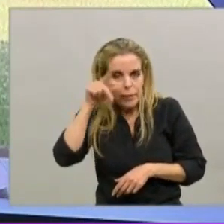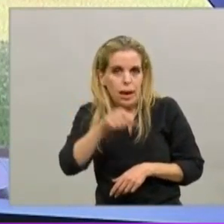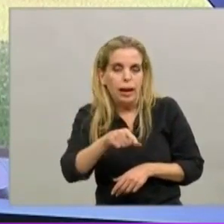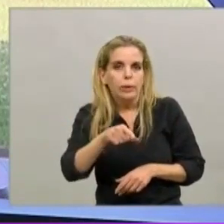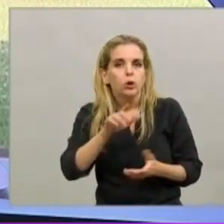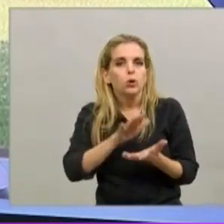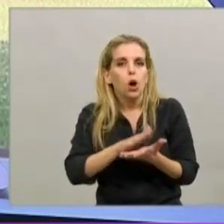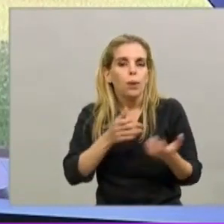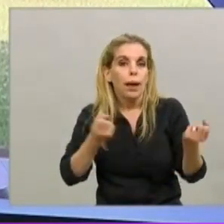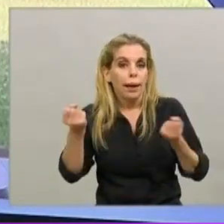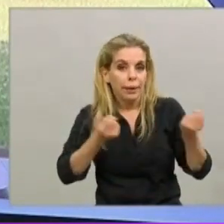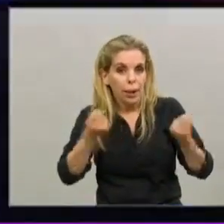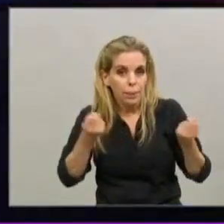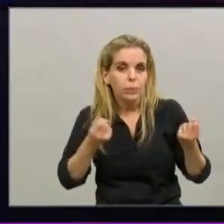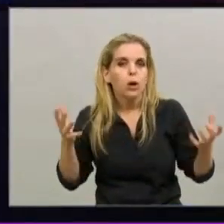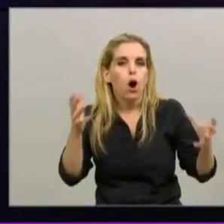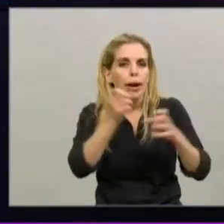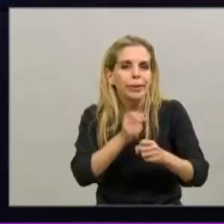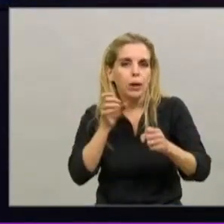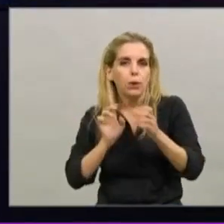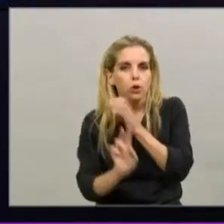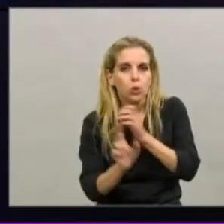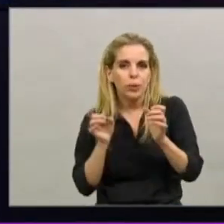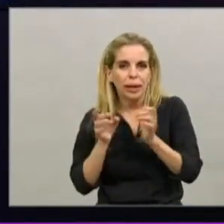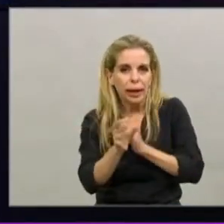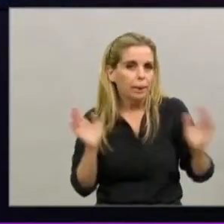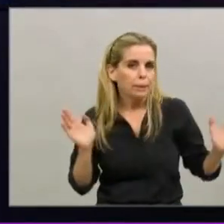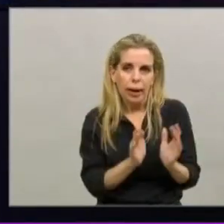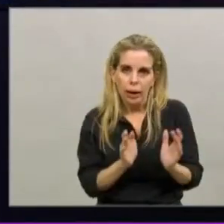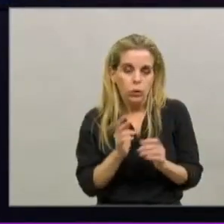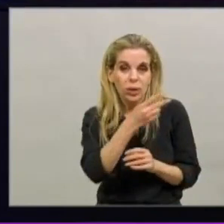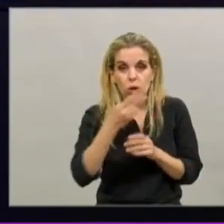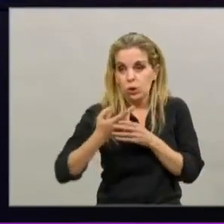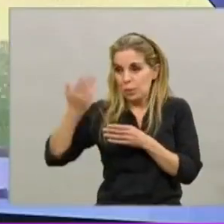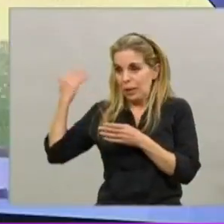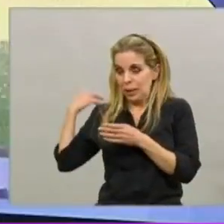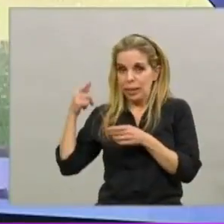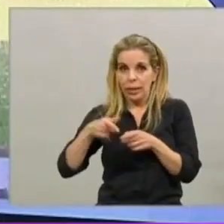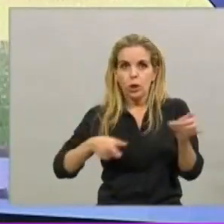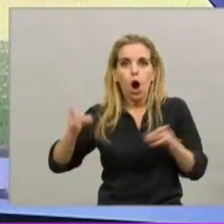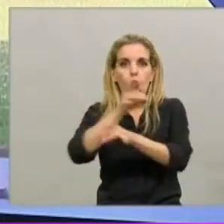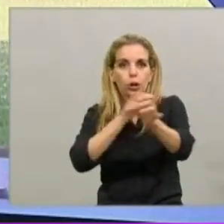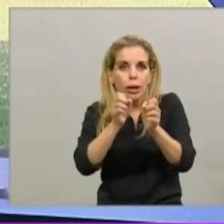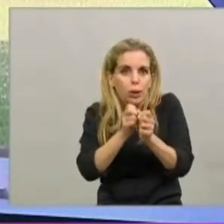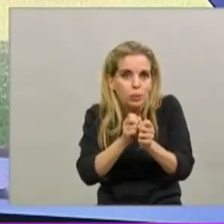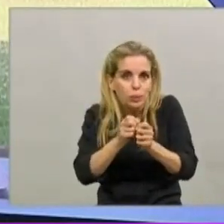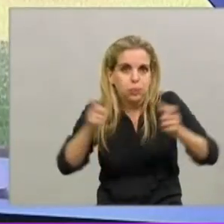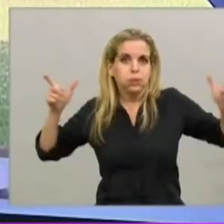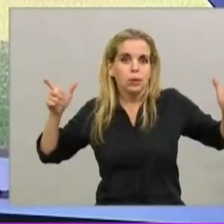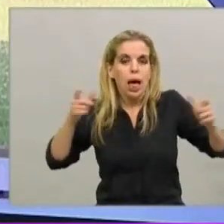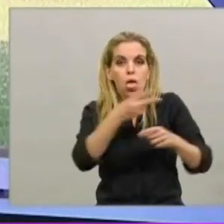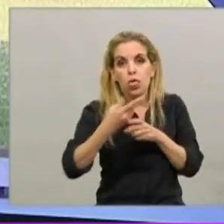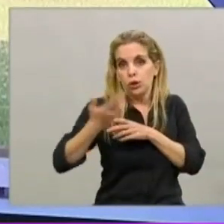y el uso del transporte público en el área metropolitana. Hasta hace dos semanas venía creciendo, hace dos semanas tomamos medidas, una